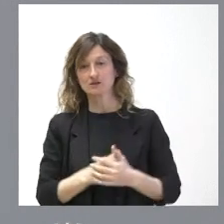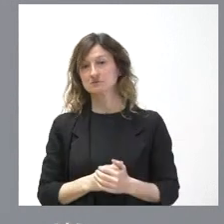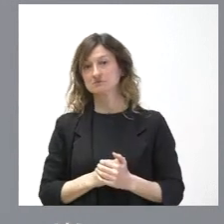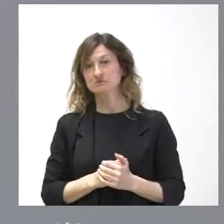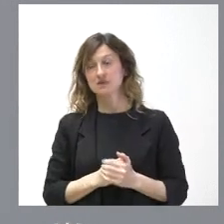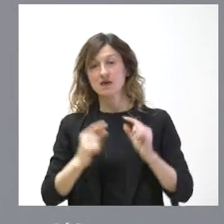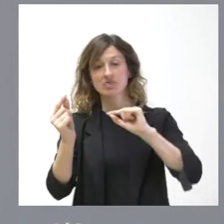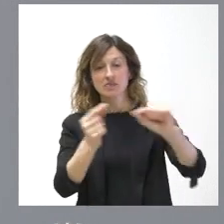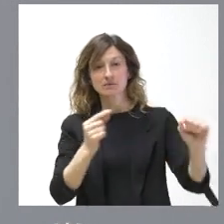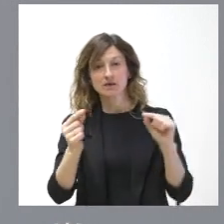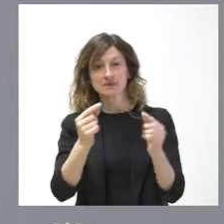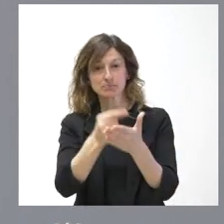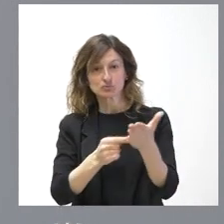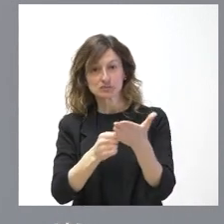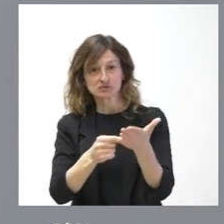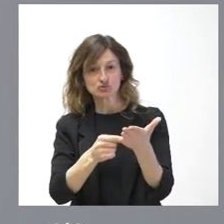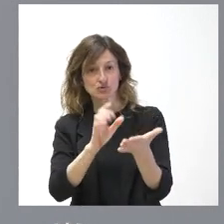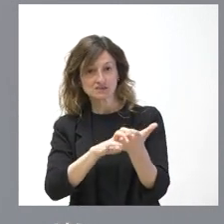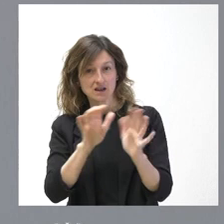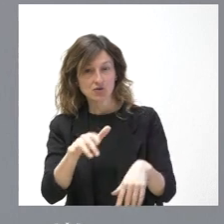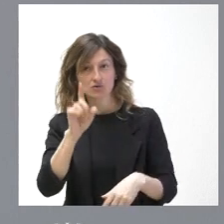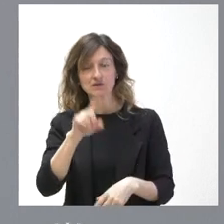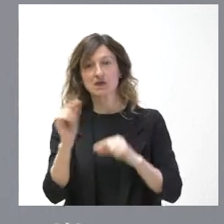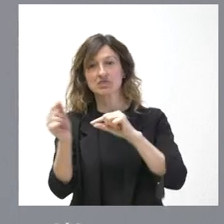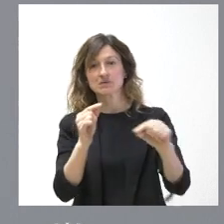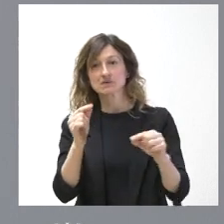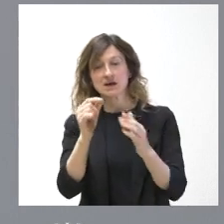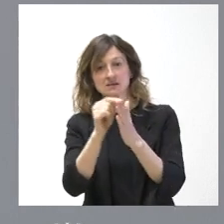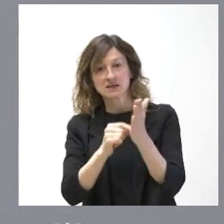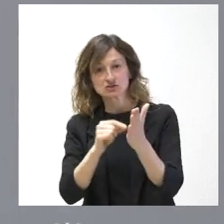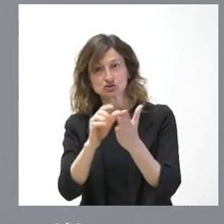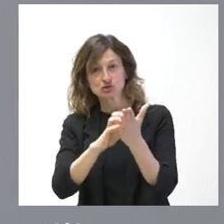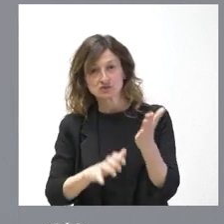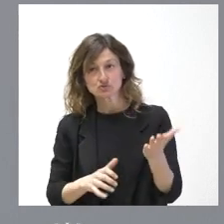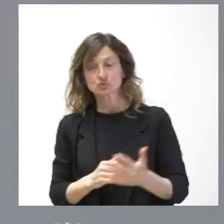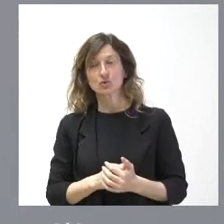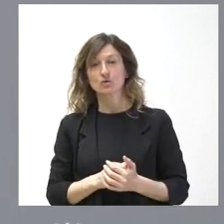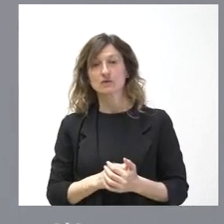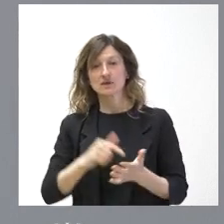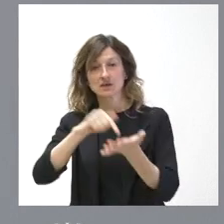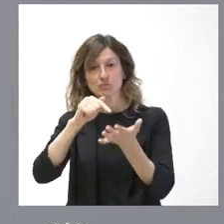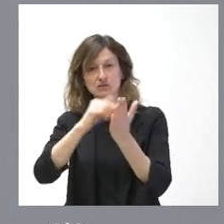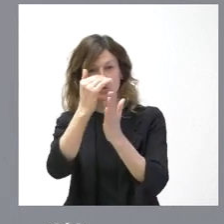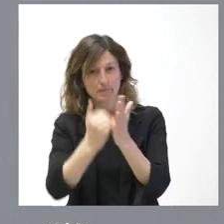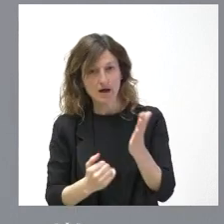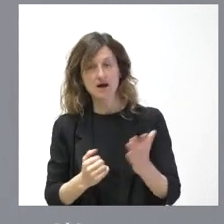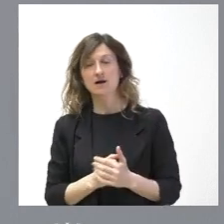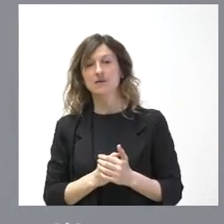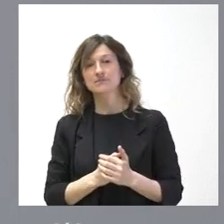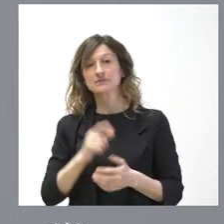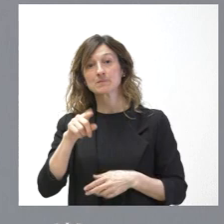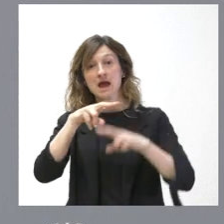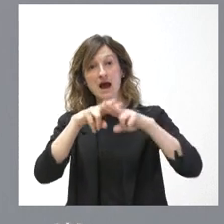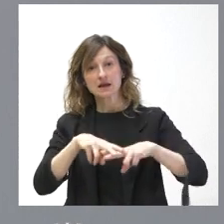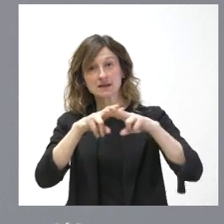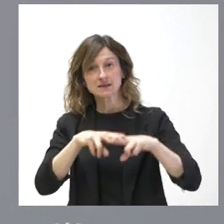debatiendo el presupuesto de Castilla y León y estábamos debatiendo el texto articulado y estábamos bajando impuestos y estábamos analizando el